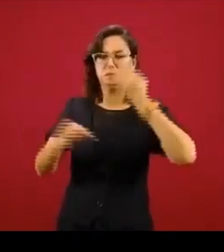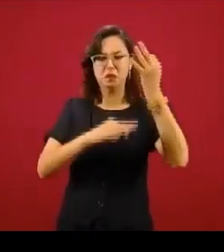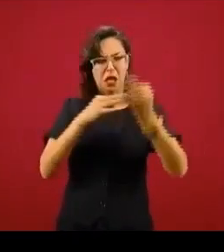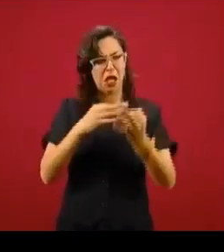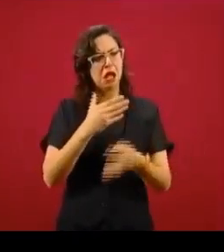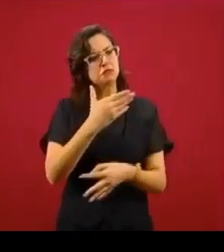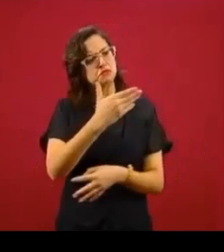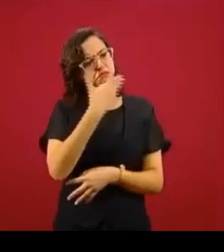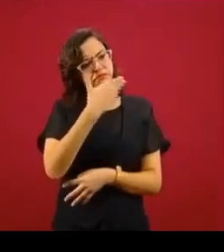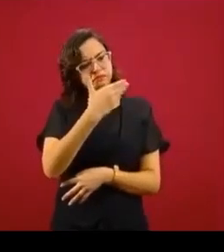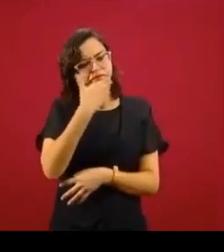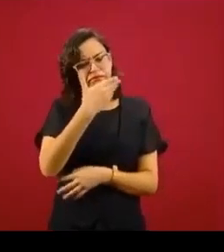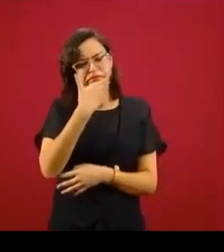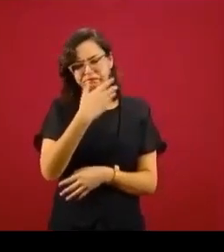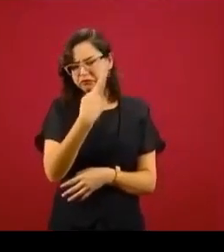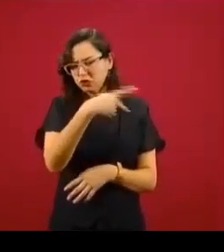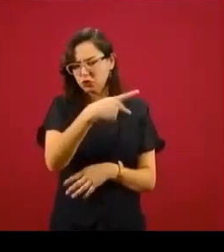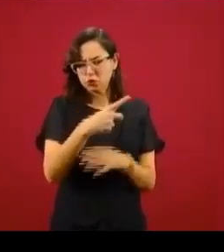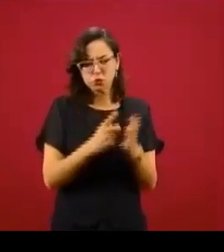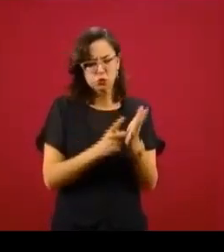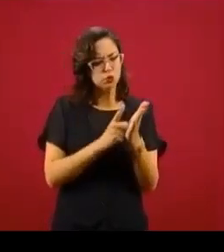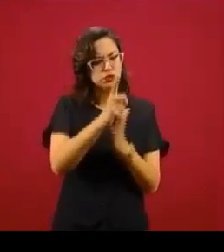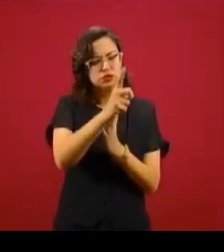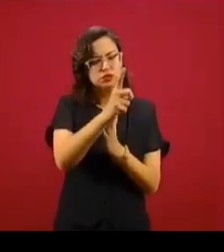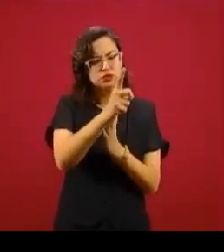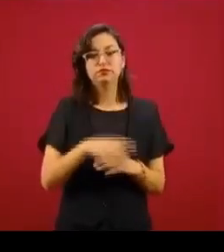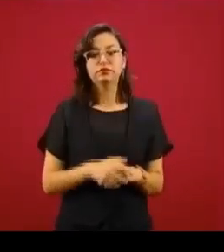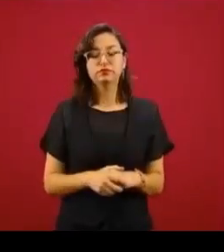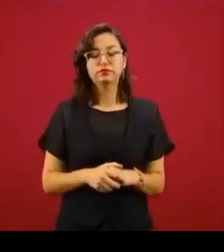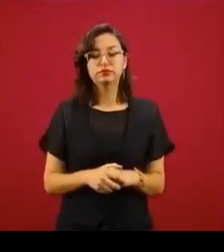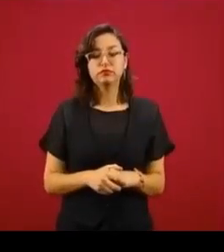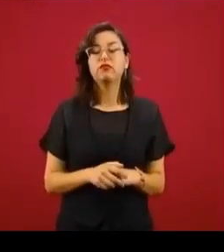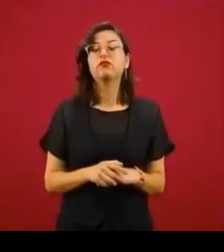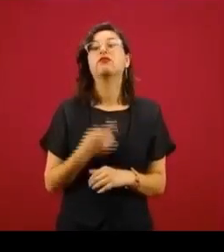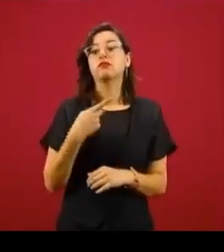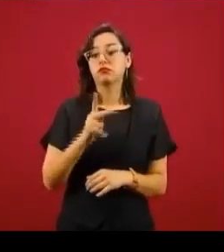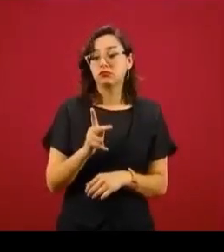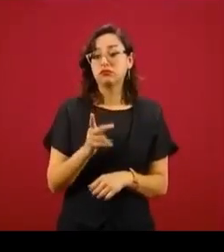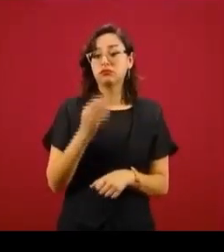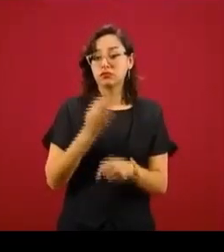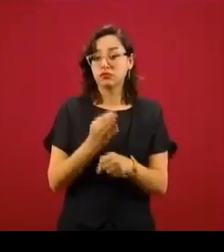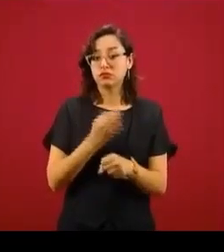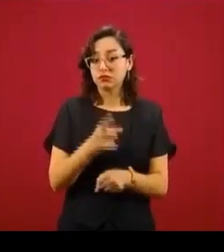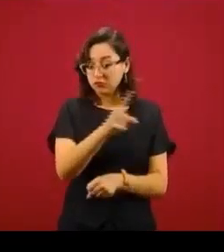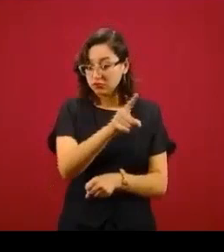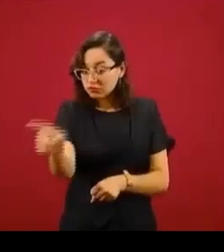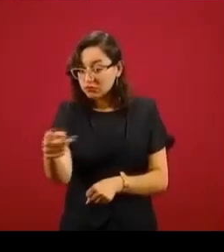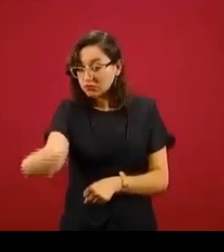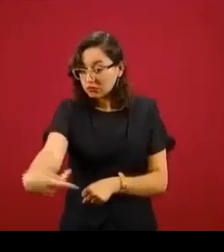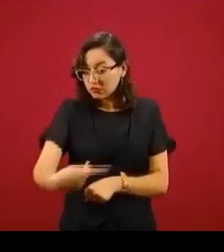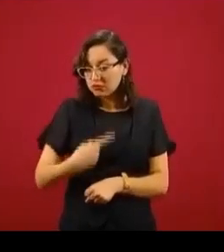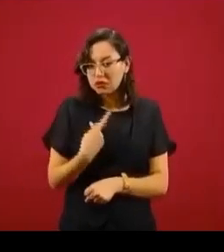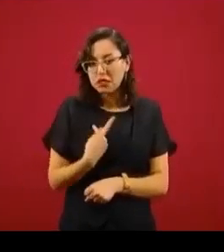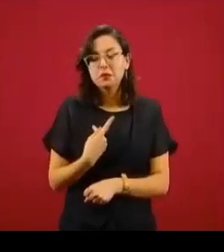pero, pues qué bien que me preguntan para que yo